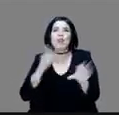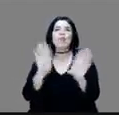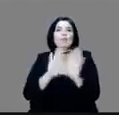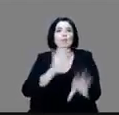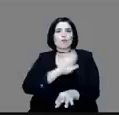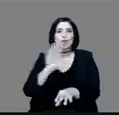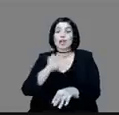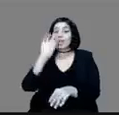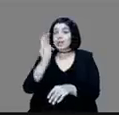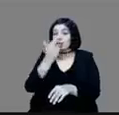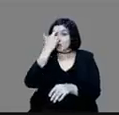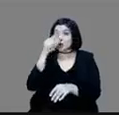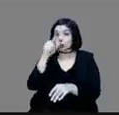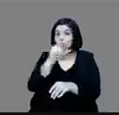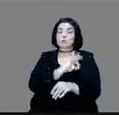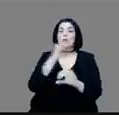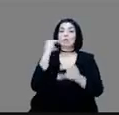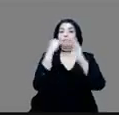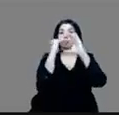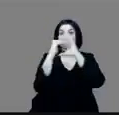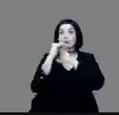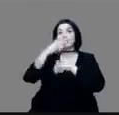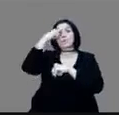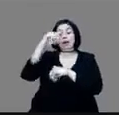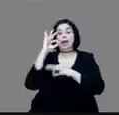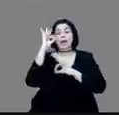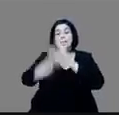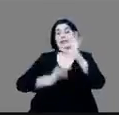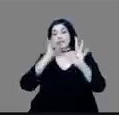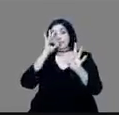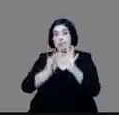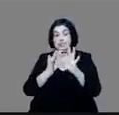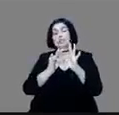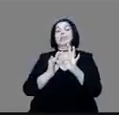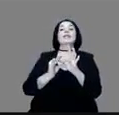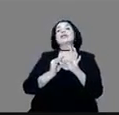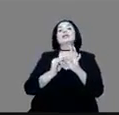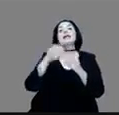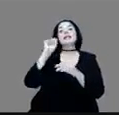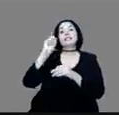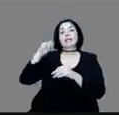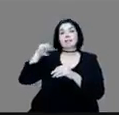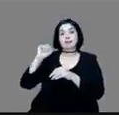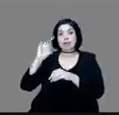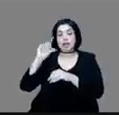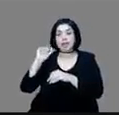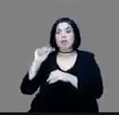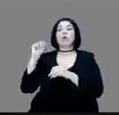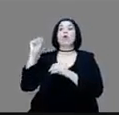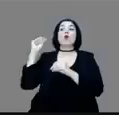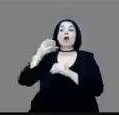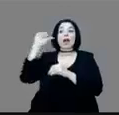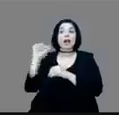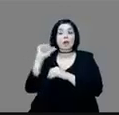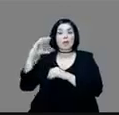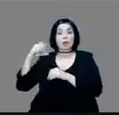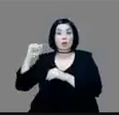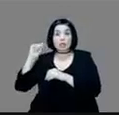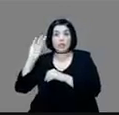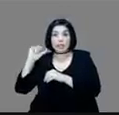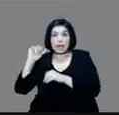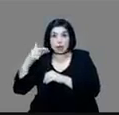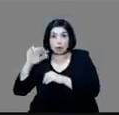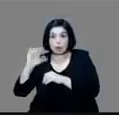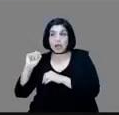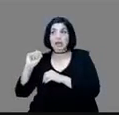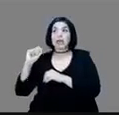al correo que va a aparecer a continuación, seminario.cuitláhuac2020.gmail.com. Recuerden, es el mecanismo que estamos